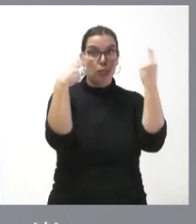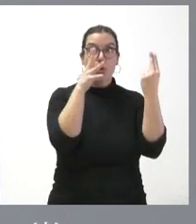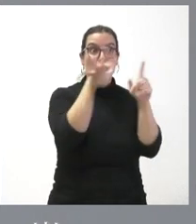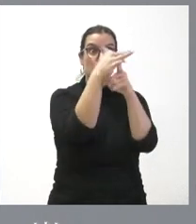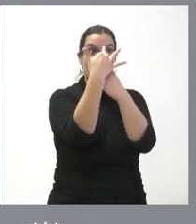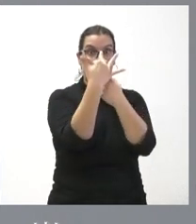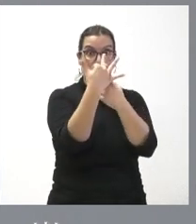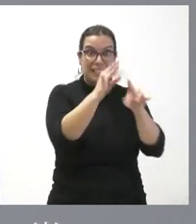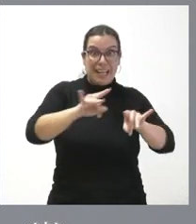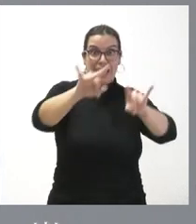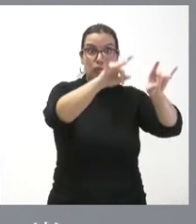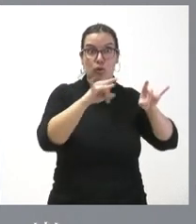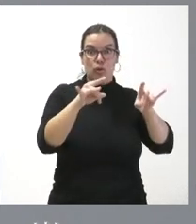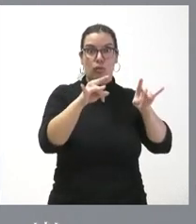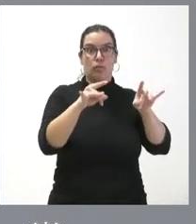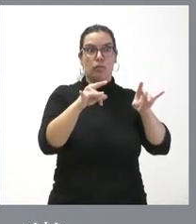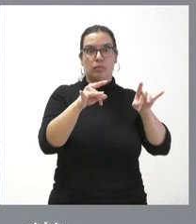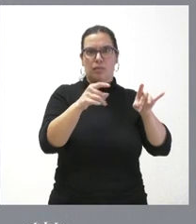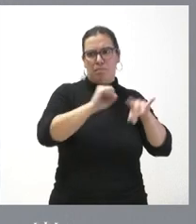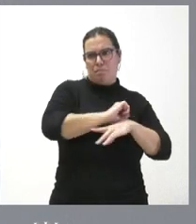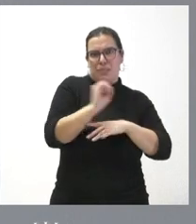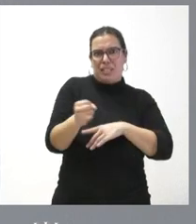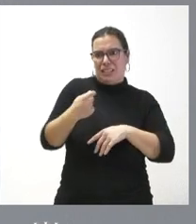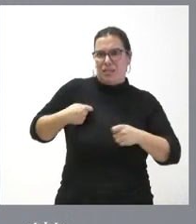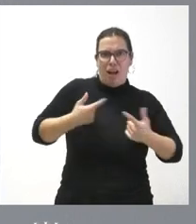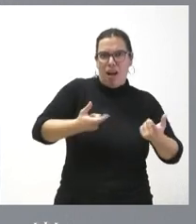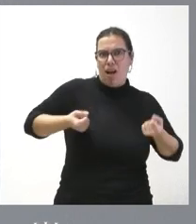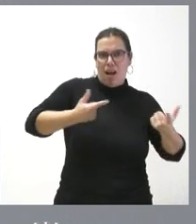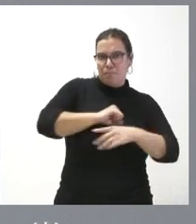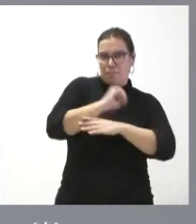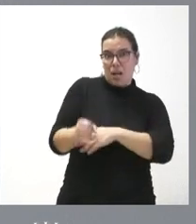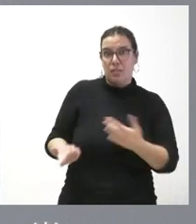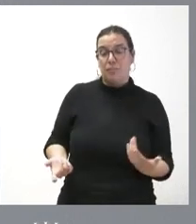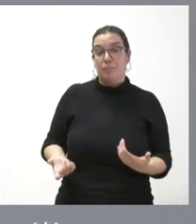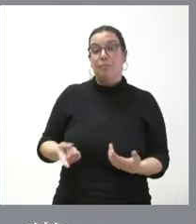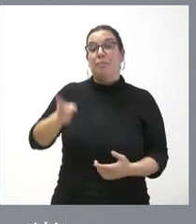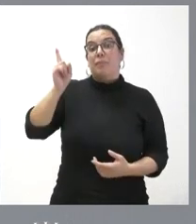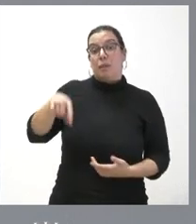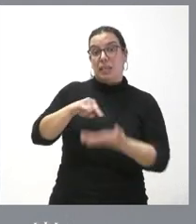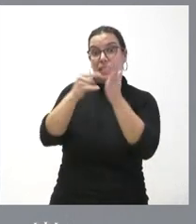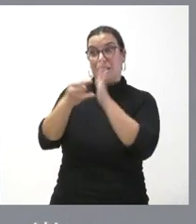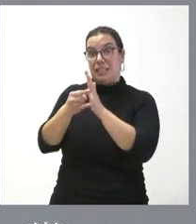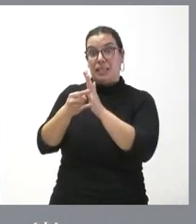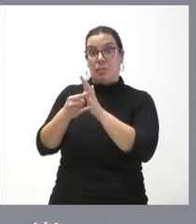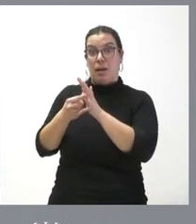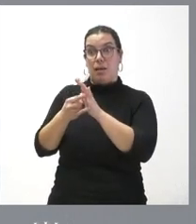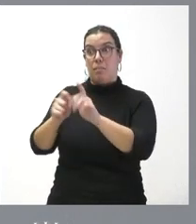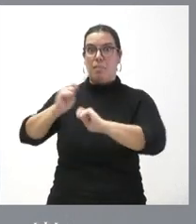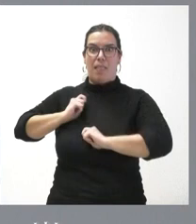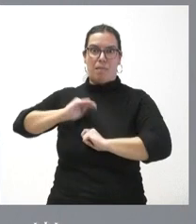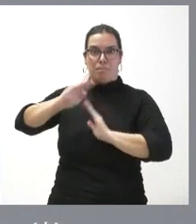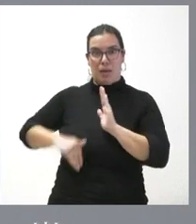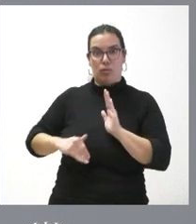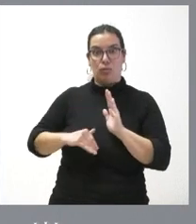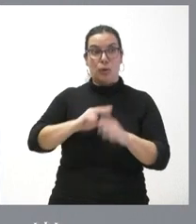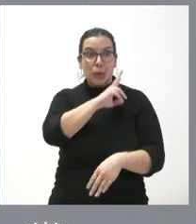demográficas y geográficas y para demostrar también que Castilla y León recibe del sistema de financiación menos de lo que cuesta mantener